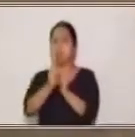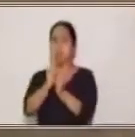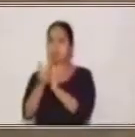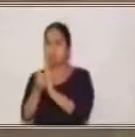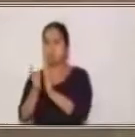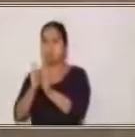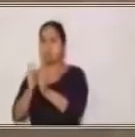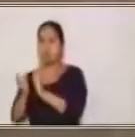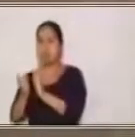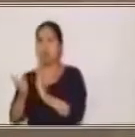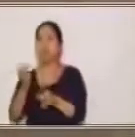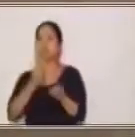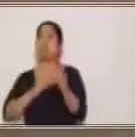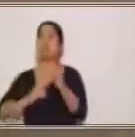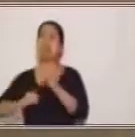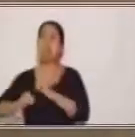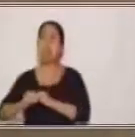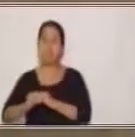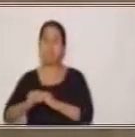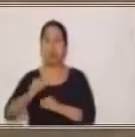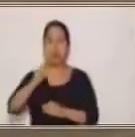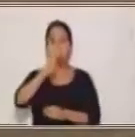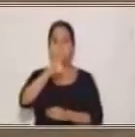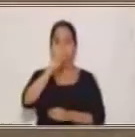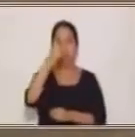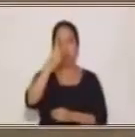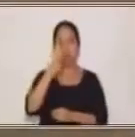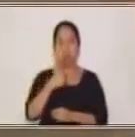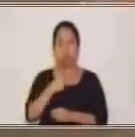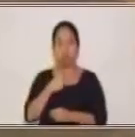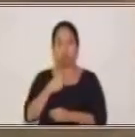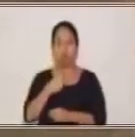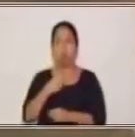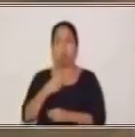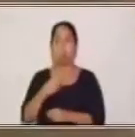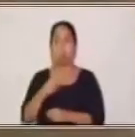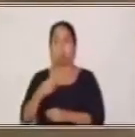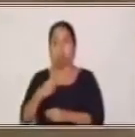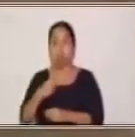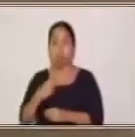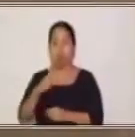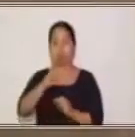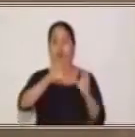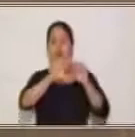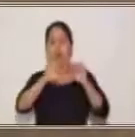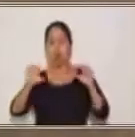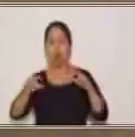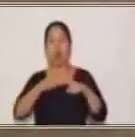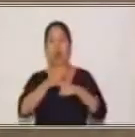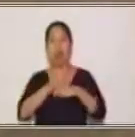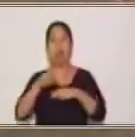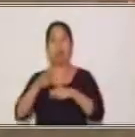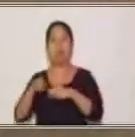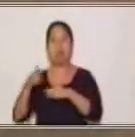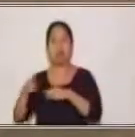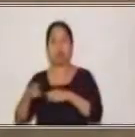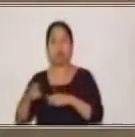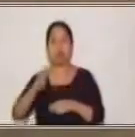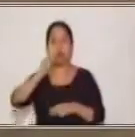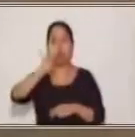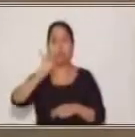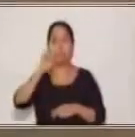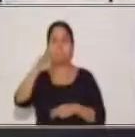entonces se reemplaza el vos por la frase, vuestra merced, que cambió a lo que ahora